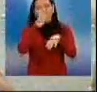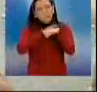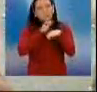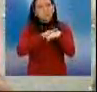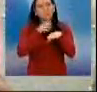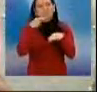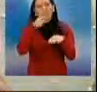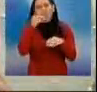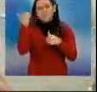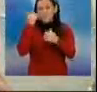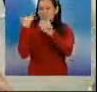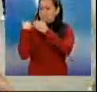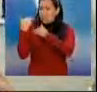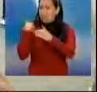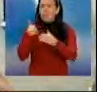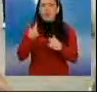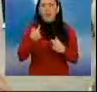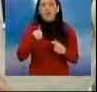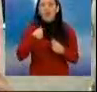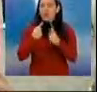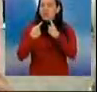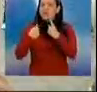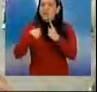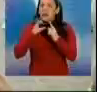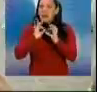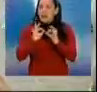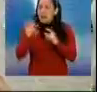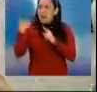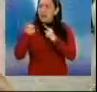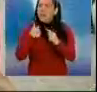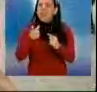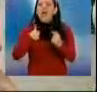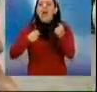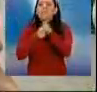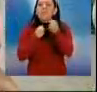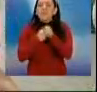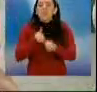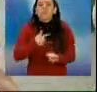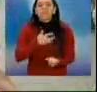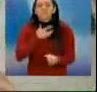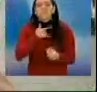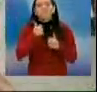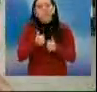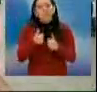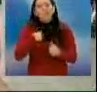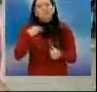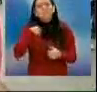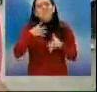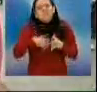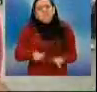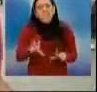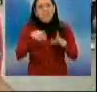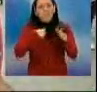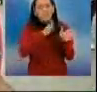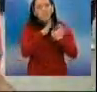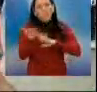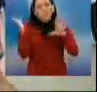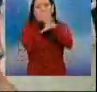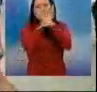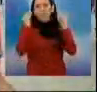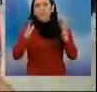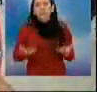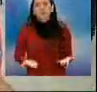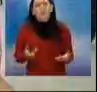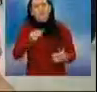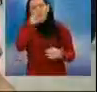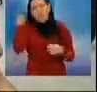dicen, mire yo fui víctima de la violencia, ya no estoy ahí, pero es por eso, verdad, que todo esto va formando conciencia en las